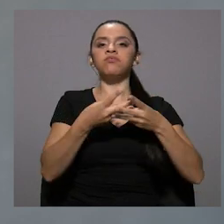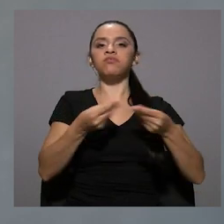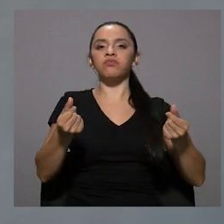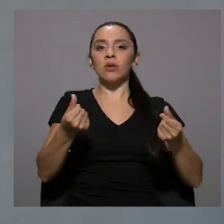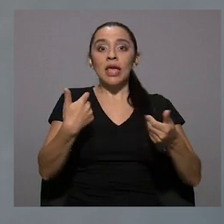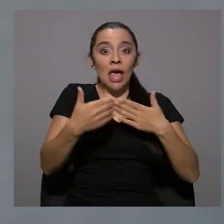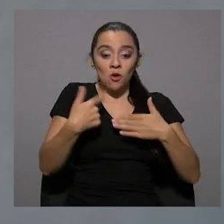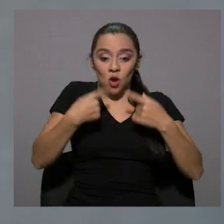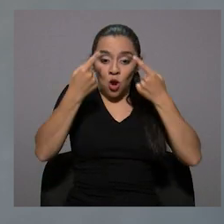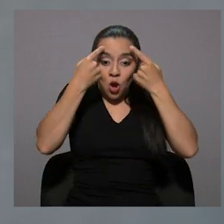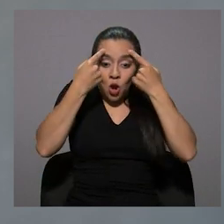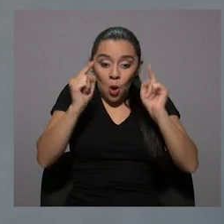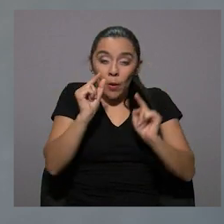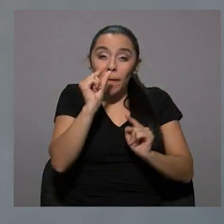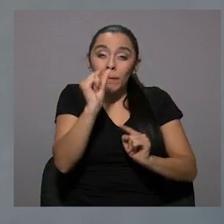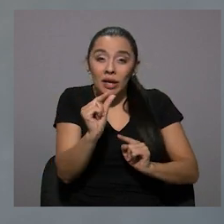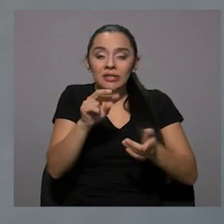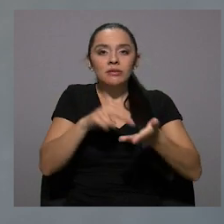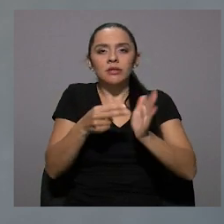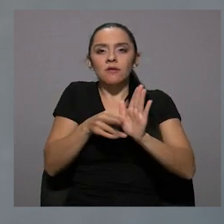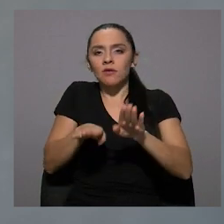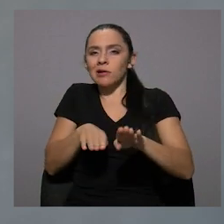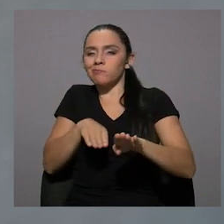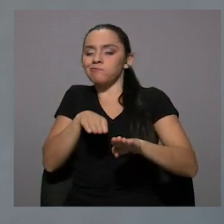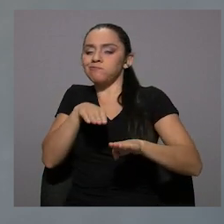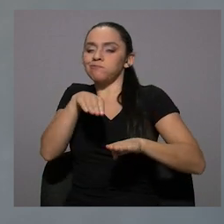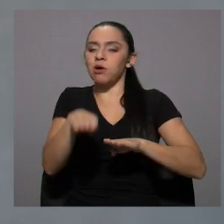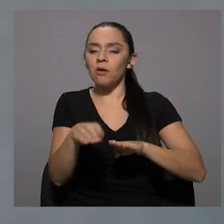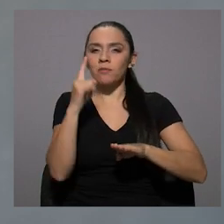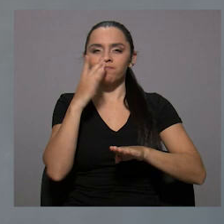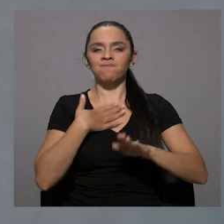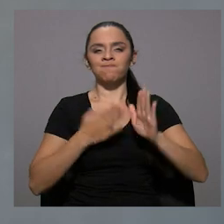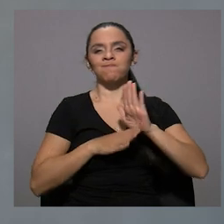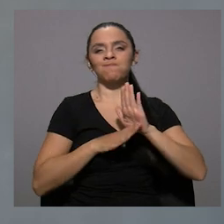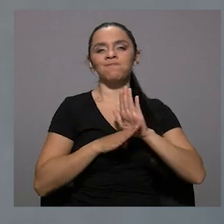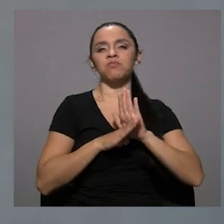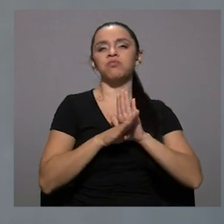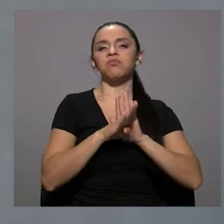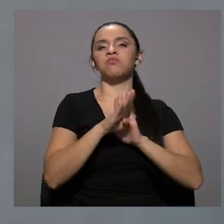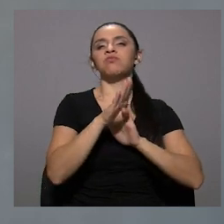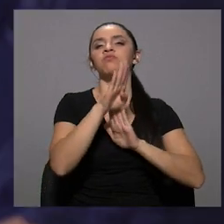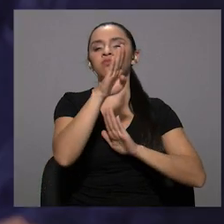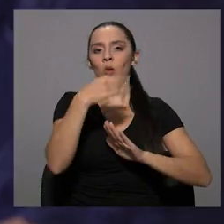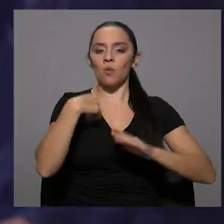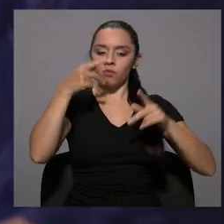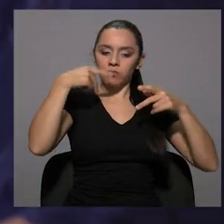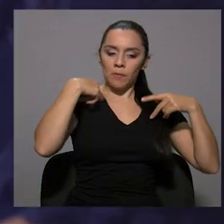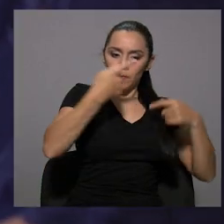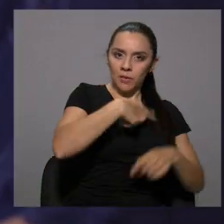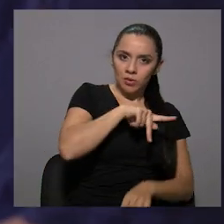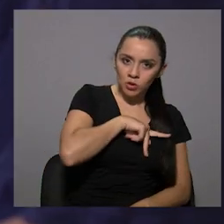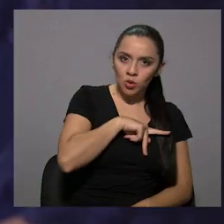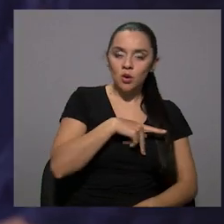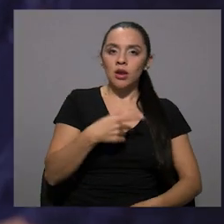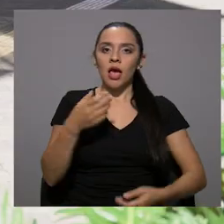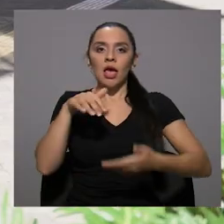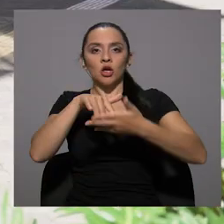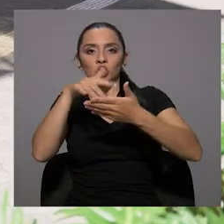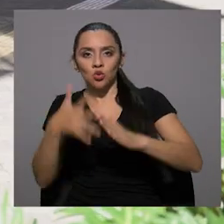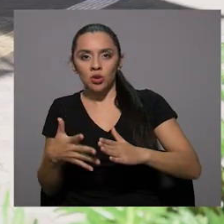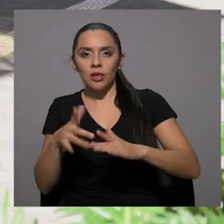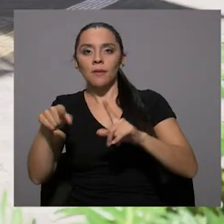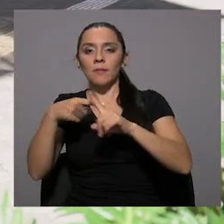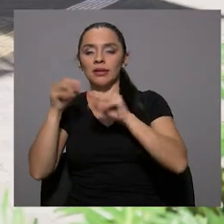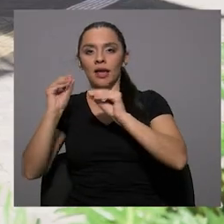logro, por más pequeñito que sea, es un paso adelante, digamos, en el camino en el que uno se va desarrollando como persona, como estudiante